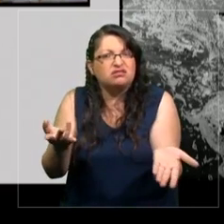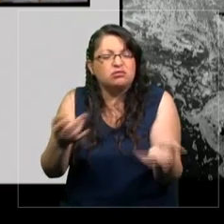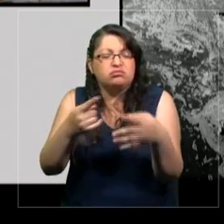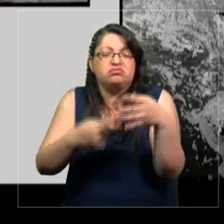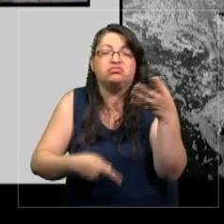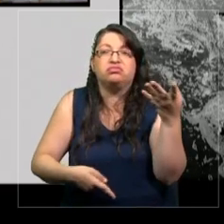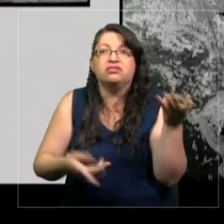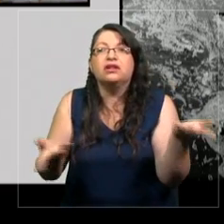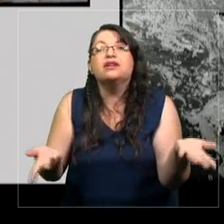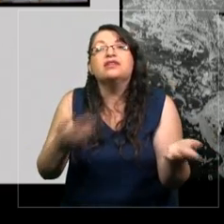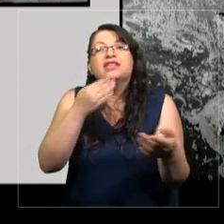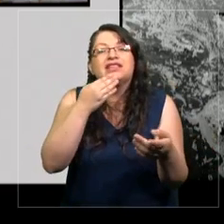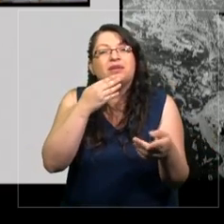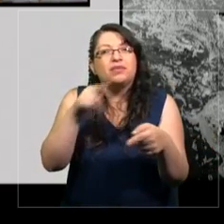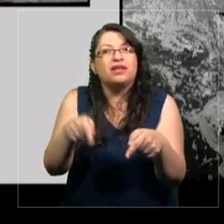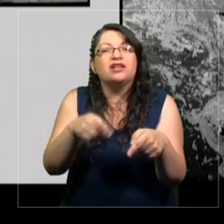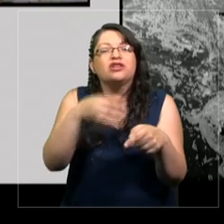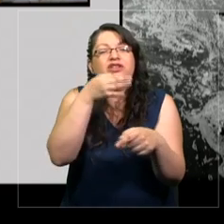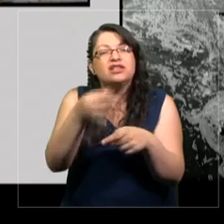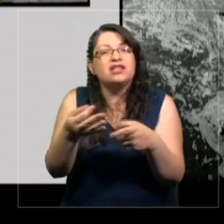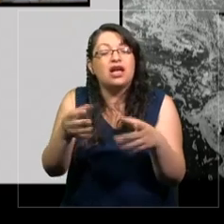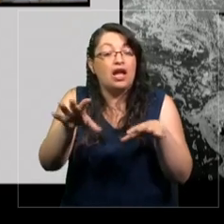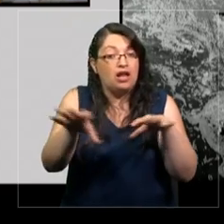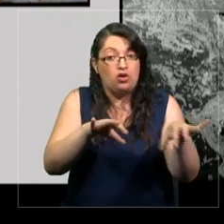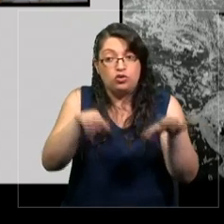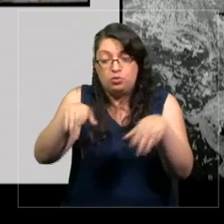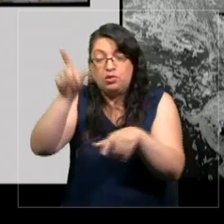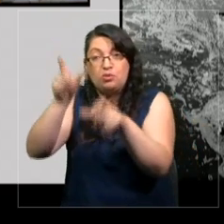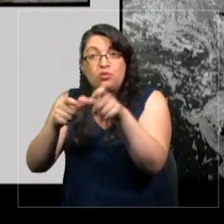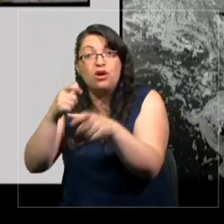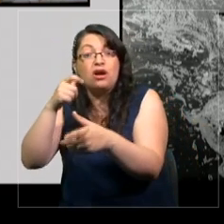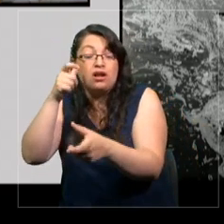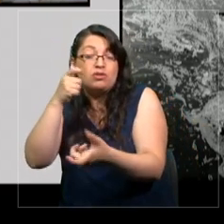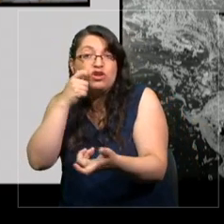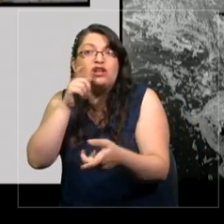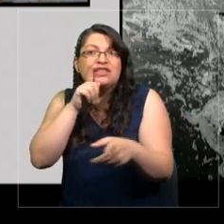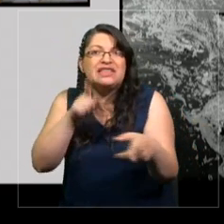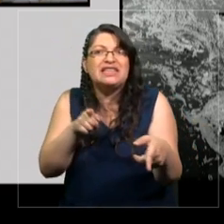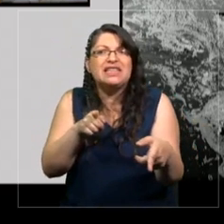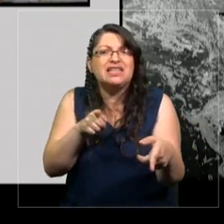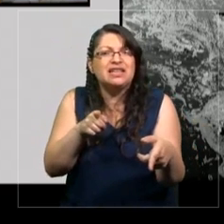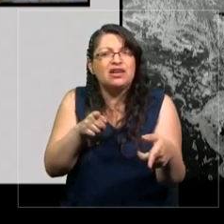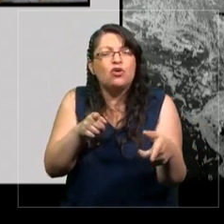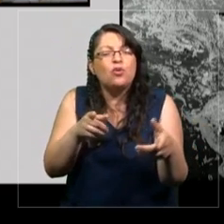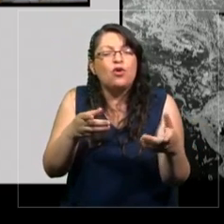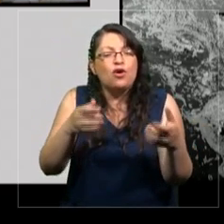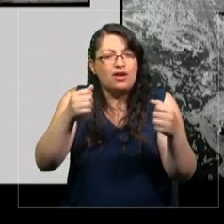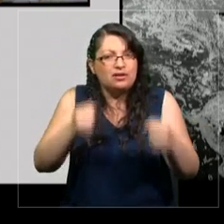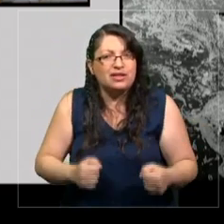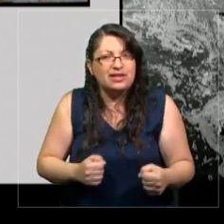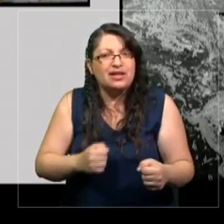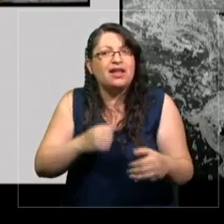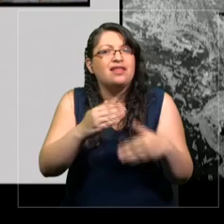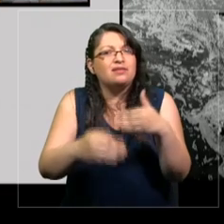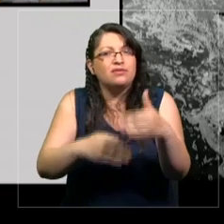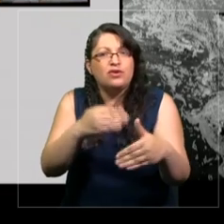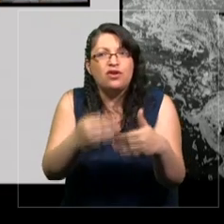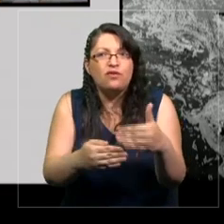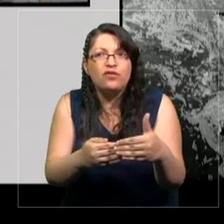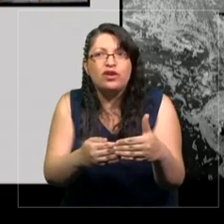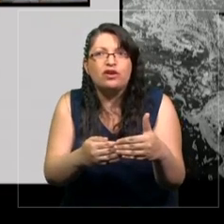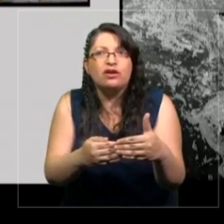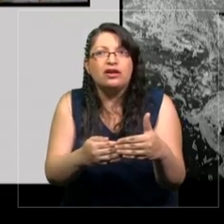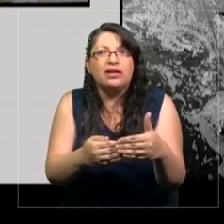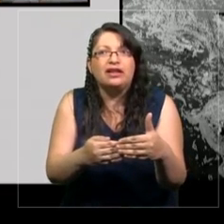también Giel que los objetos, al igual que las personas, estarían dotados de agencias, es decir, de la capacidad de producir efectos o